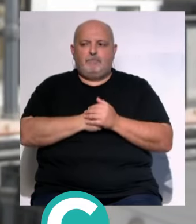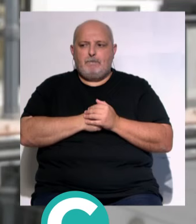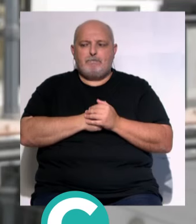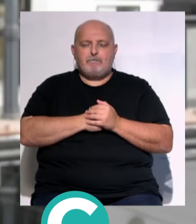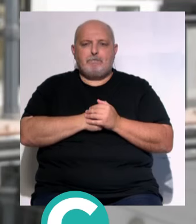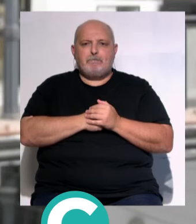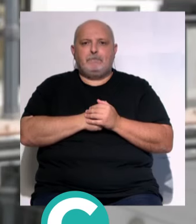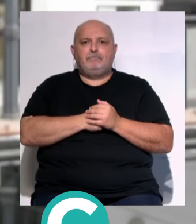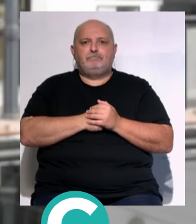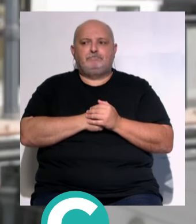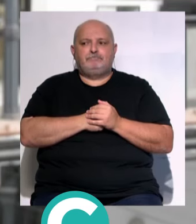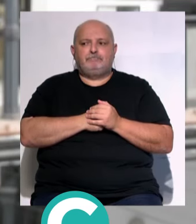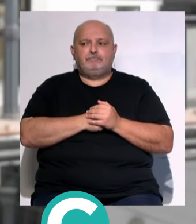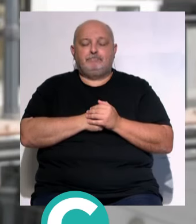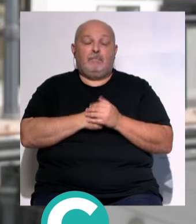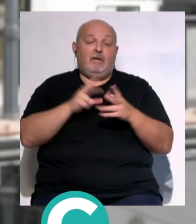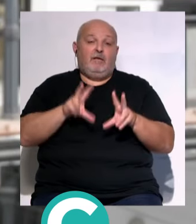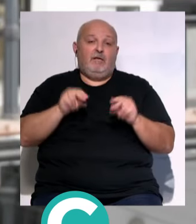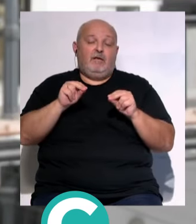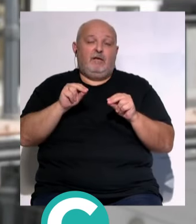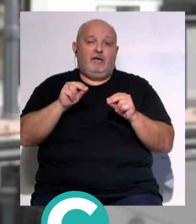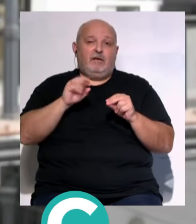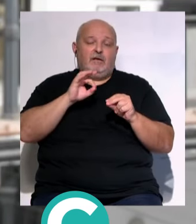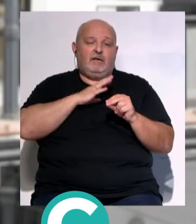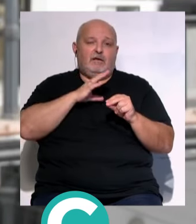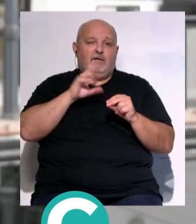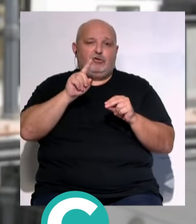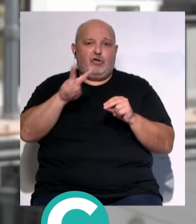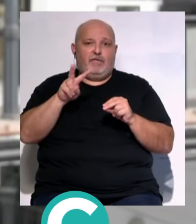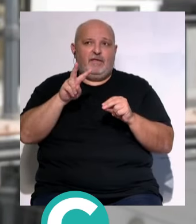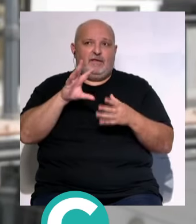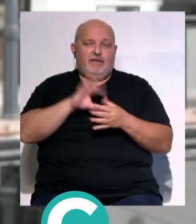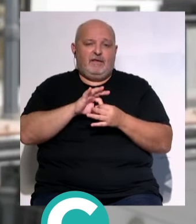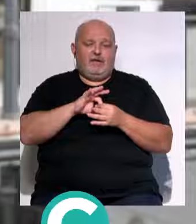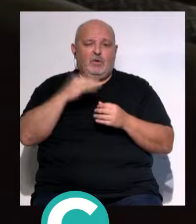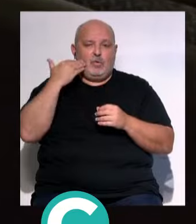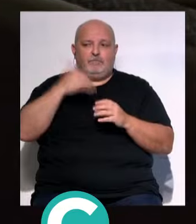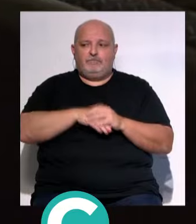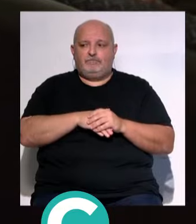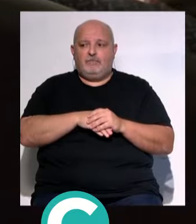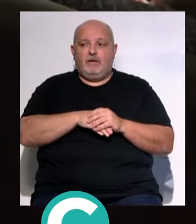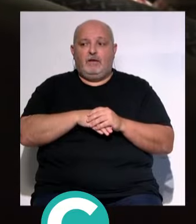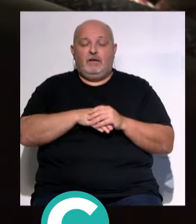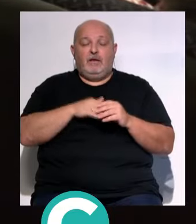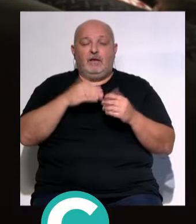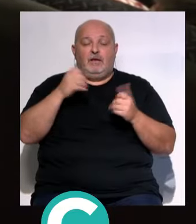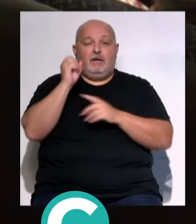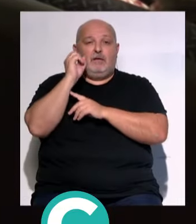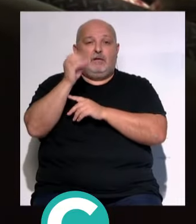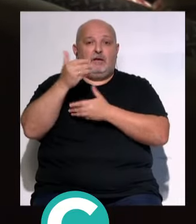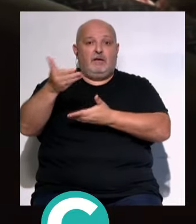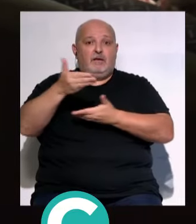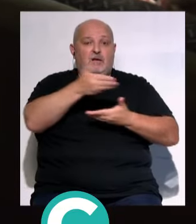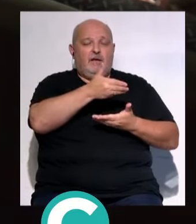...y... ...y... ...terminamos con el señor Chinarro... ...el doce de... ...de julio. Además, entre los ponentes